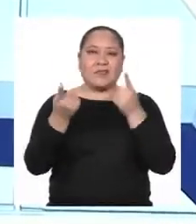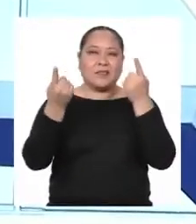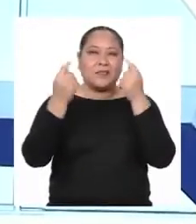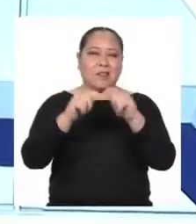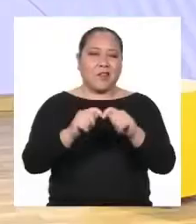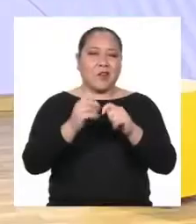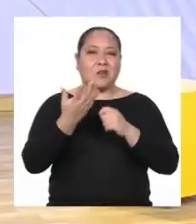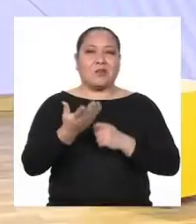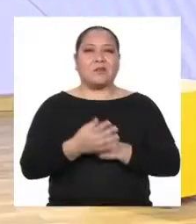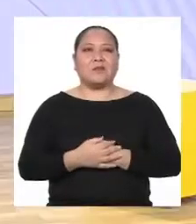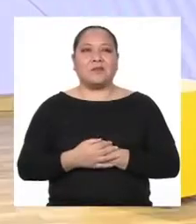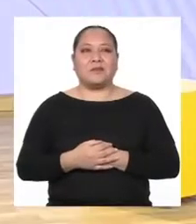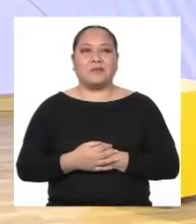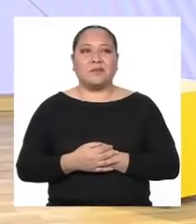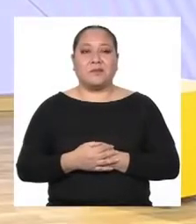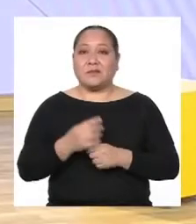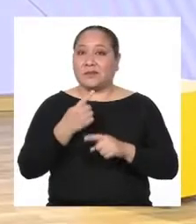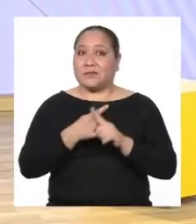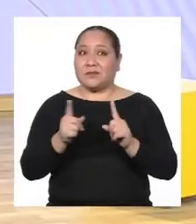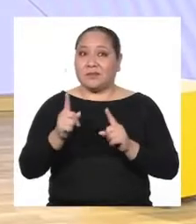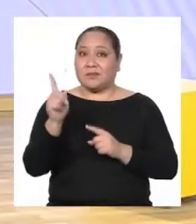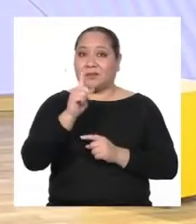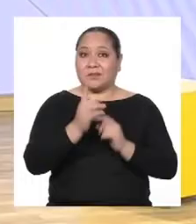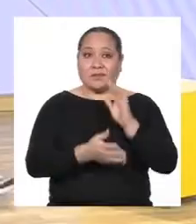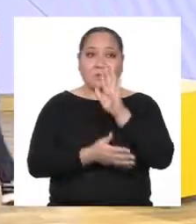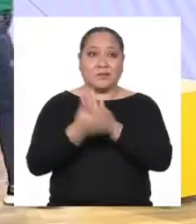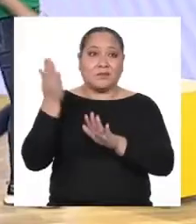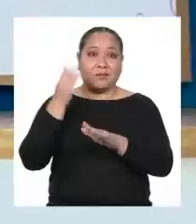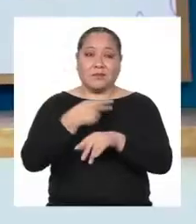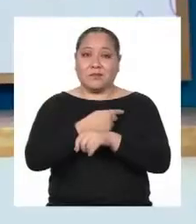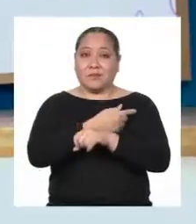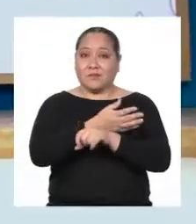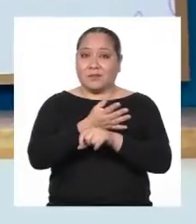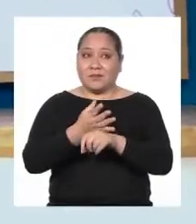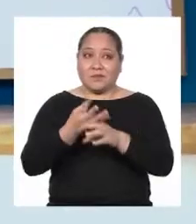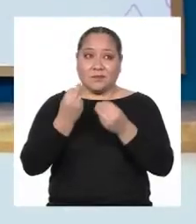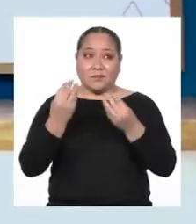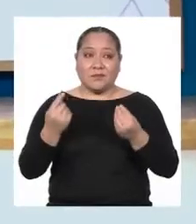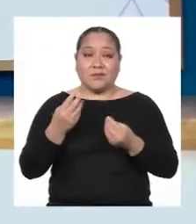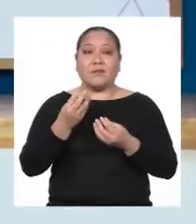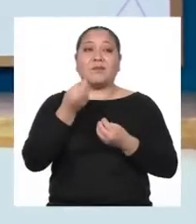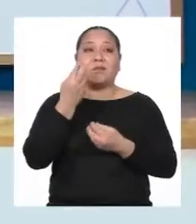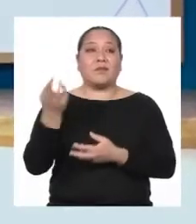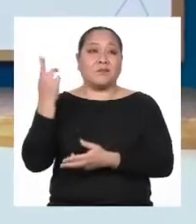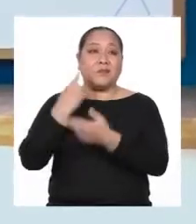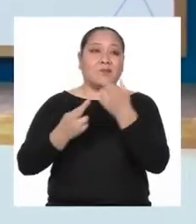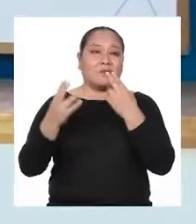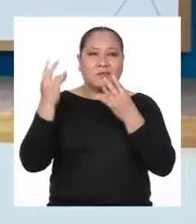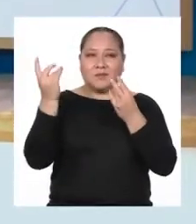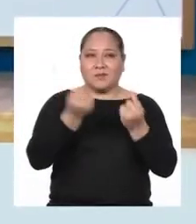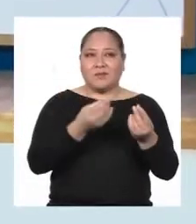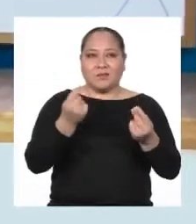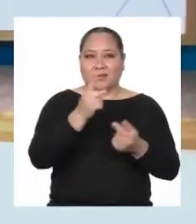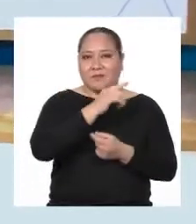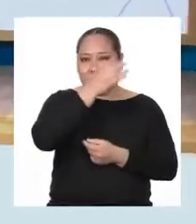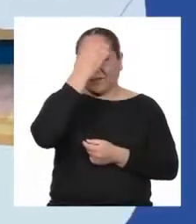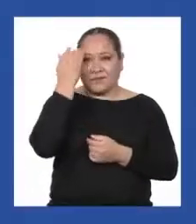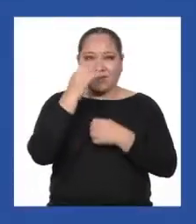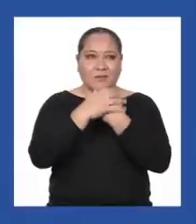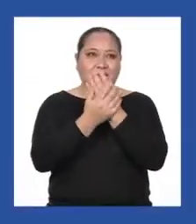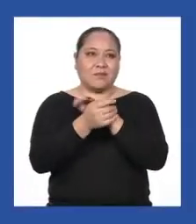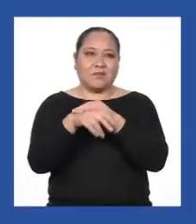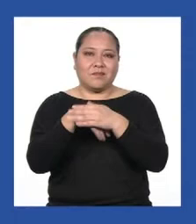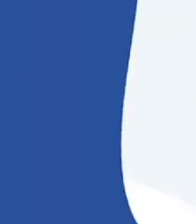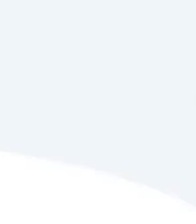comerciales Pero no se vayan a demorar mucho porque regresamos al toque No se olviden de lavarse las